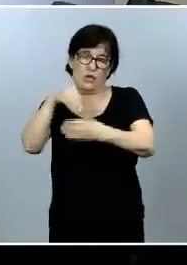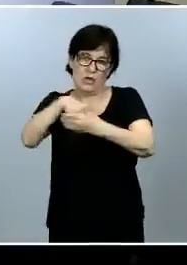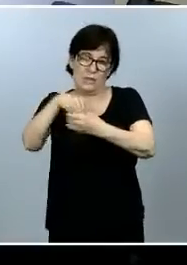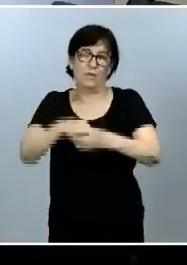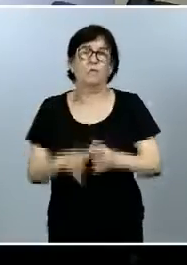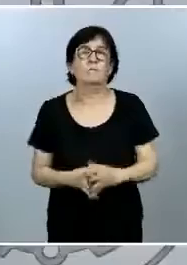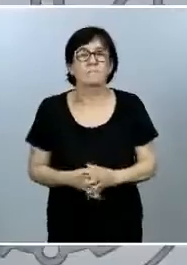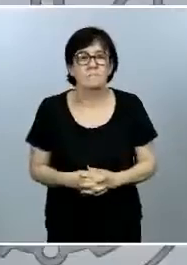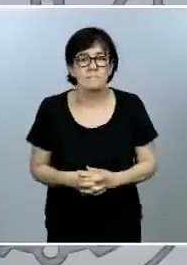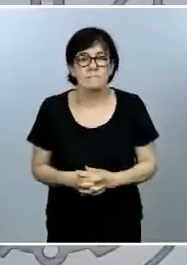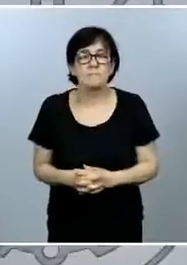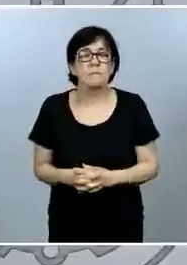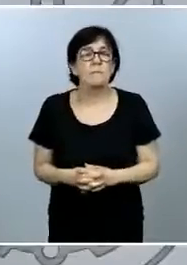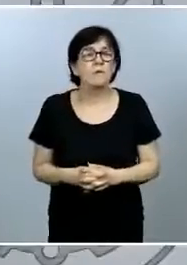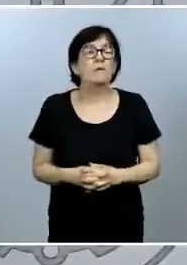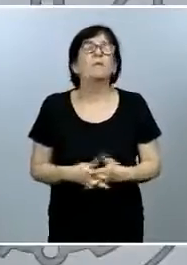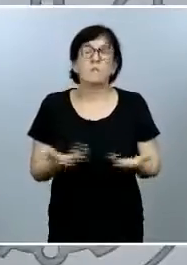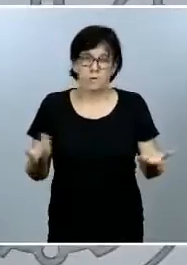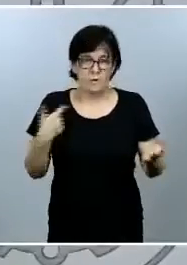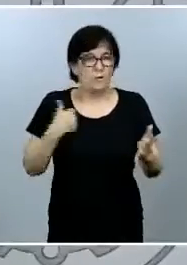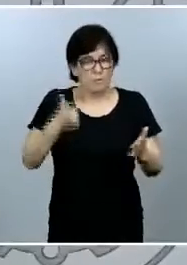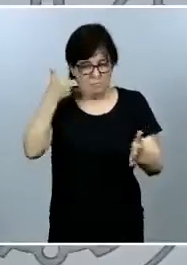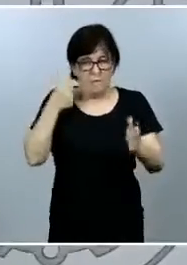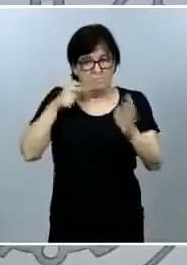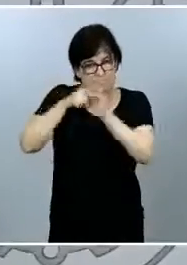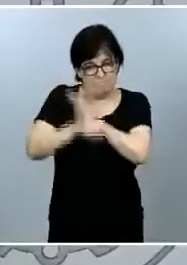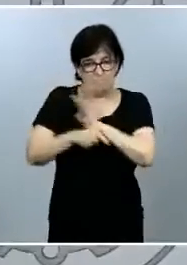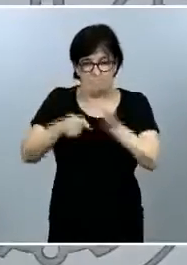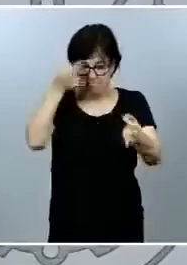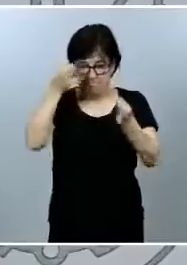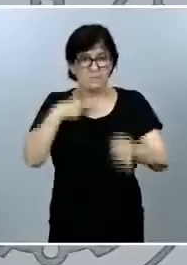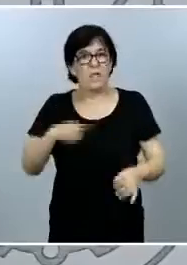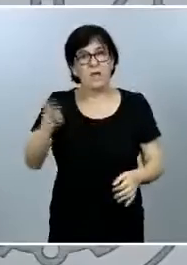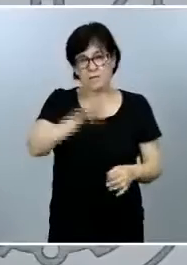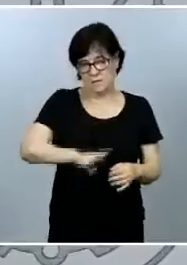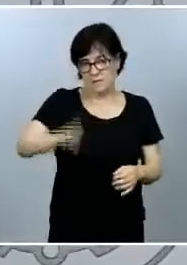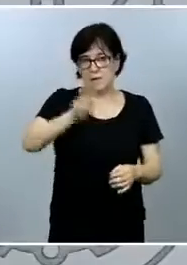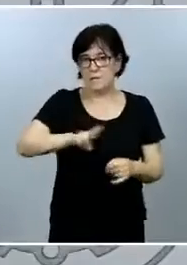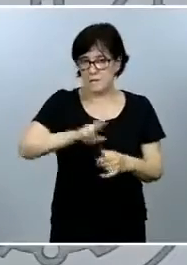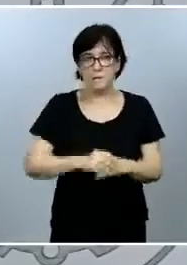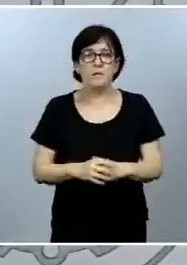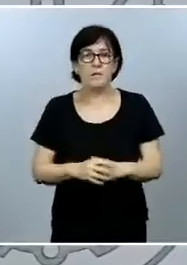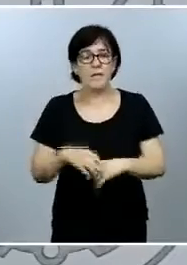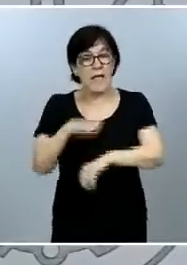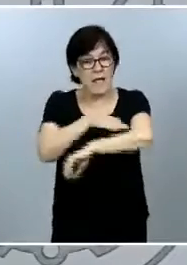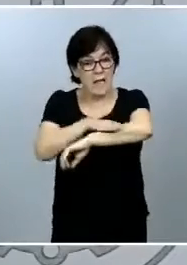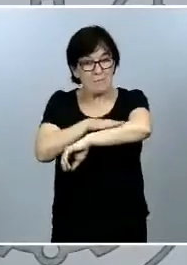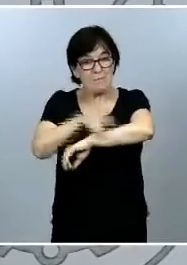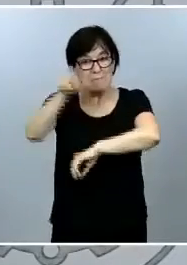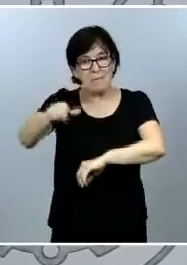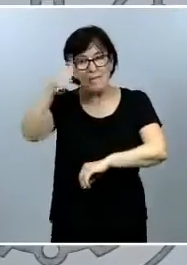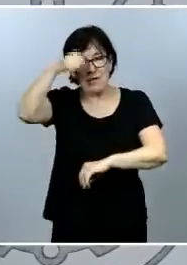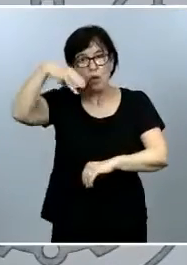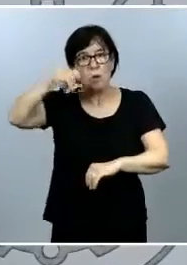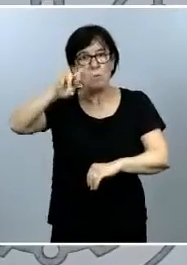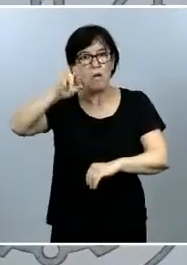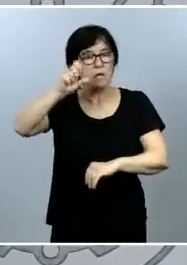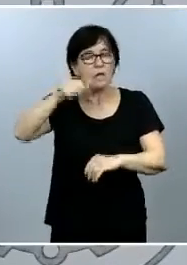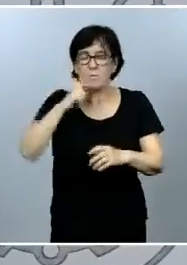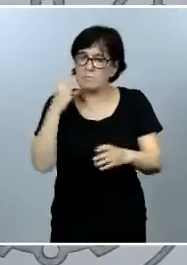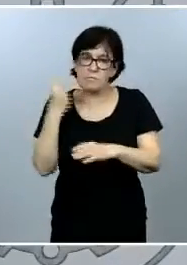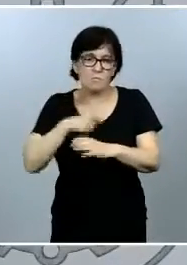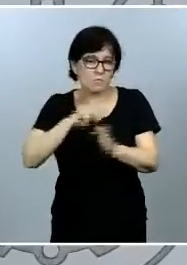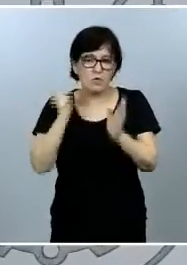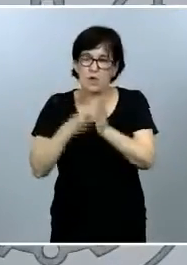Sí, claro por supuesto quiero reiterarlo el ministro Marlaska cuenta con todo el apoyo del